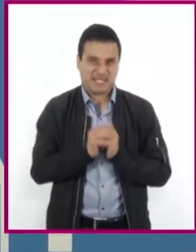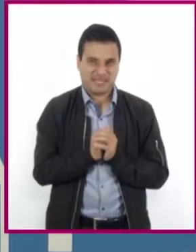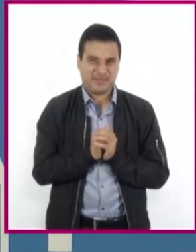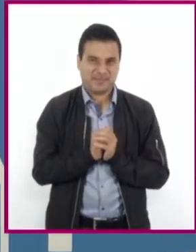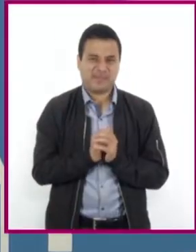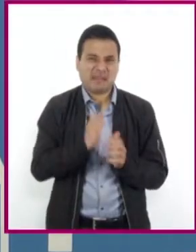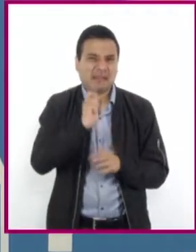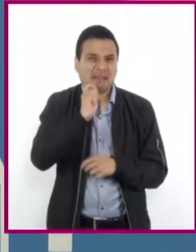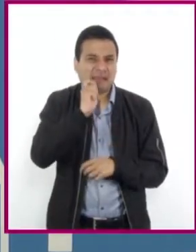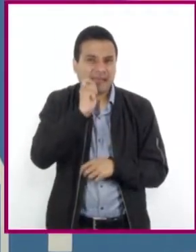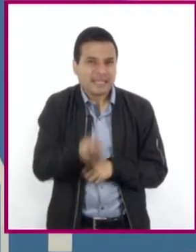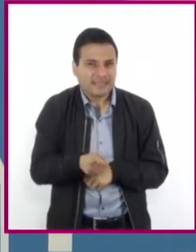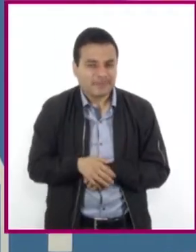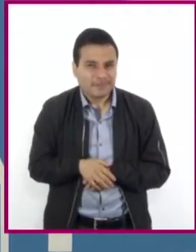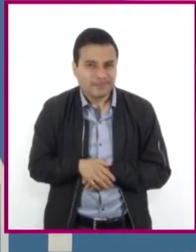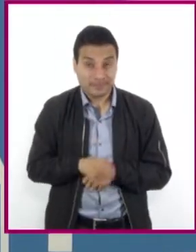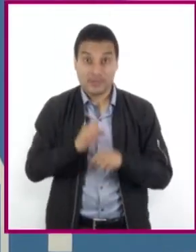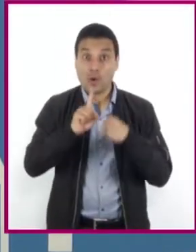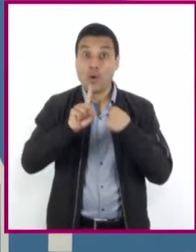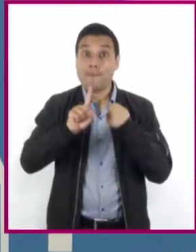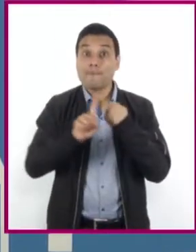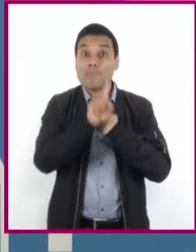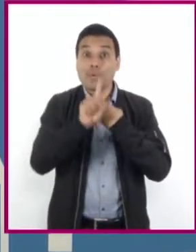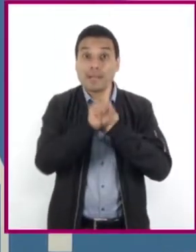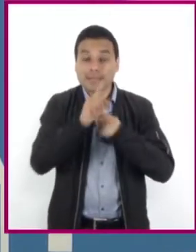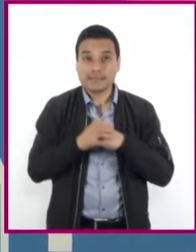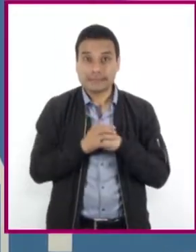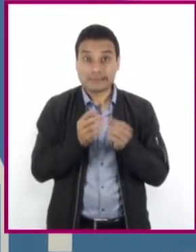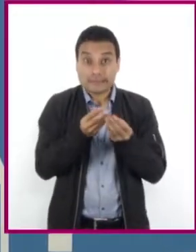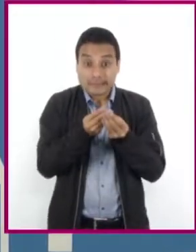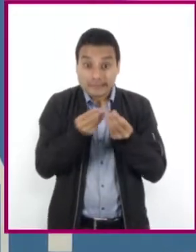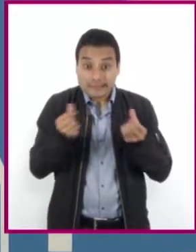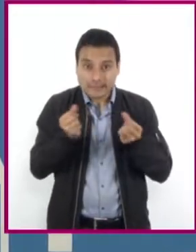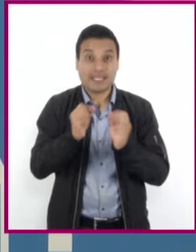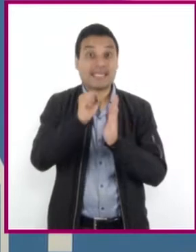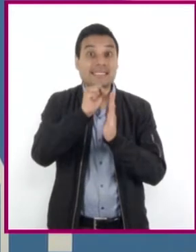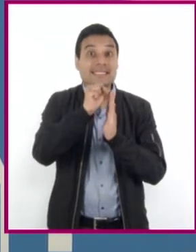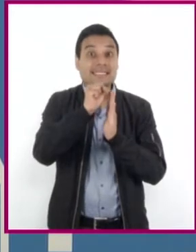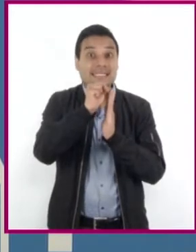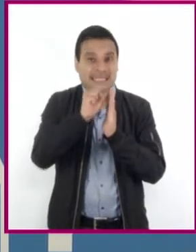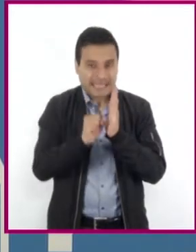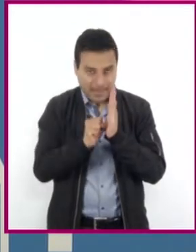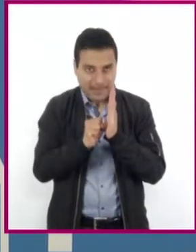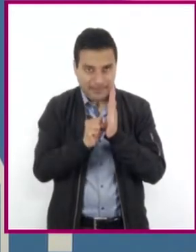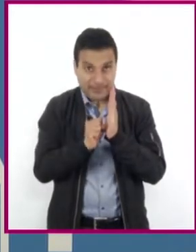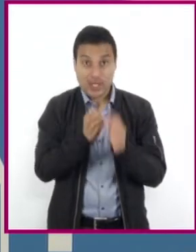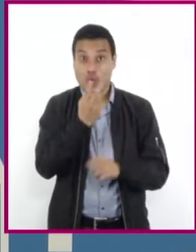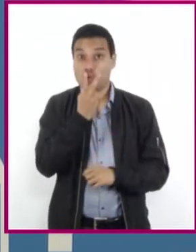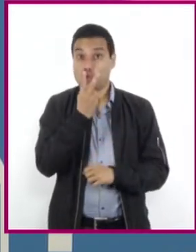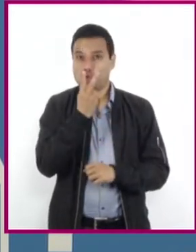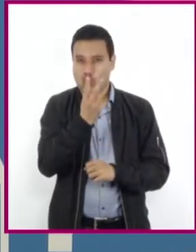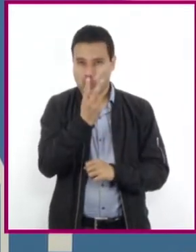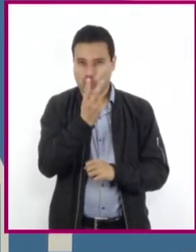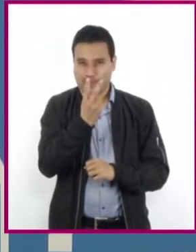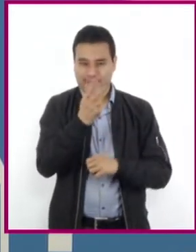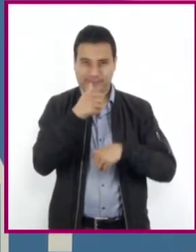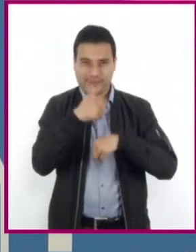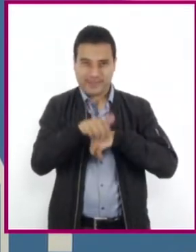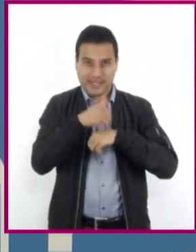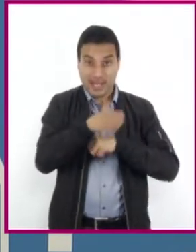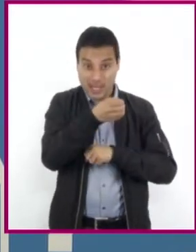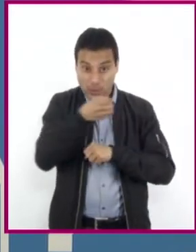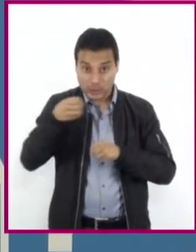Aprenderemos a resolver problemas mediante el planteamiento de sistemas de dos ecuaciones lineales con dos incógnitas,